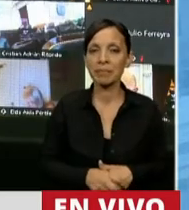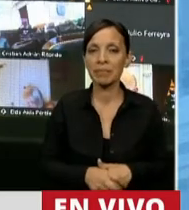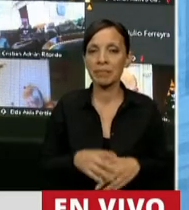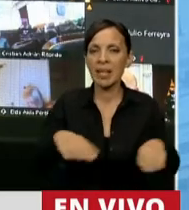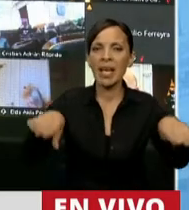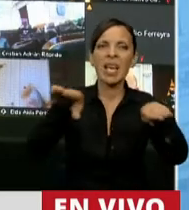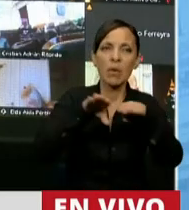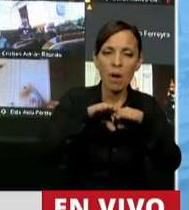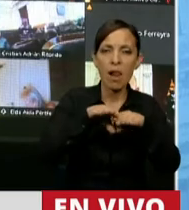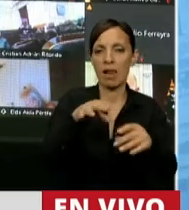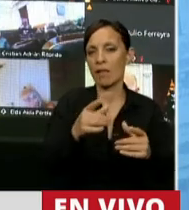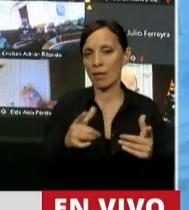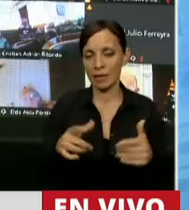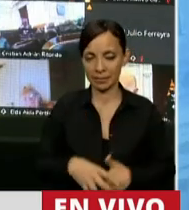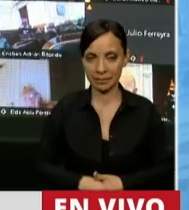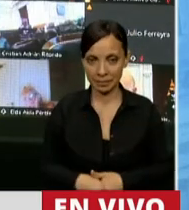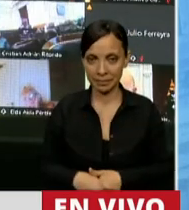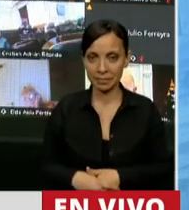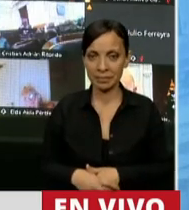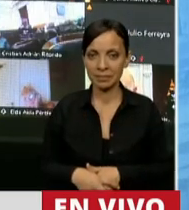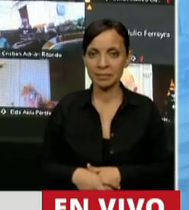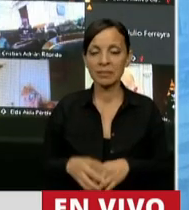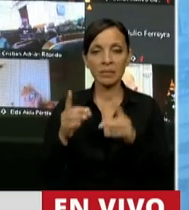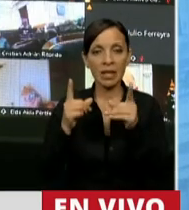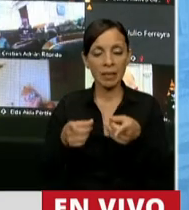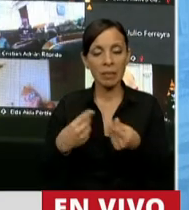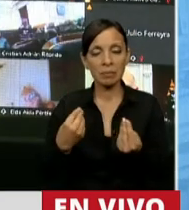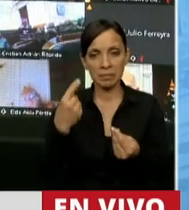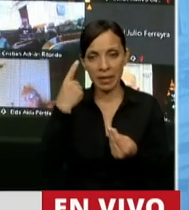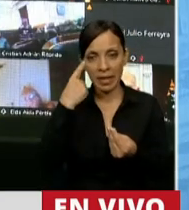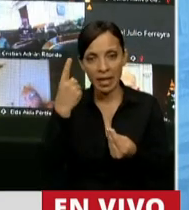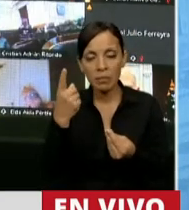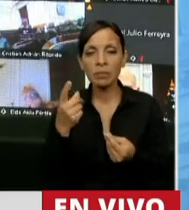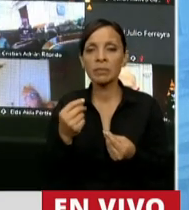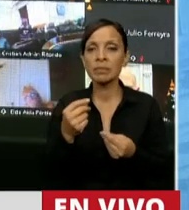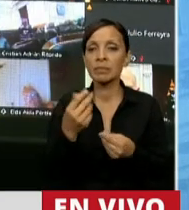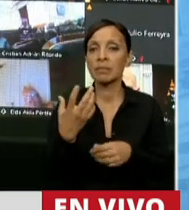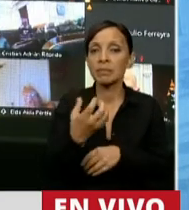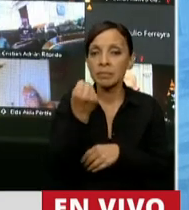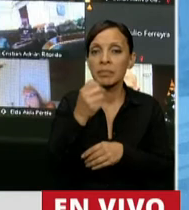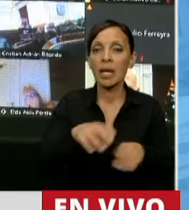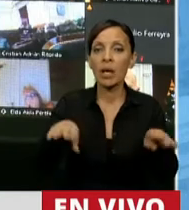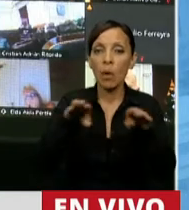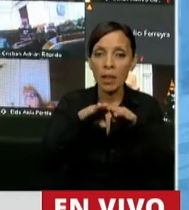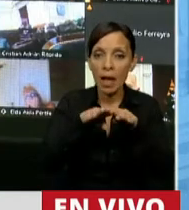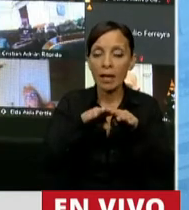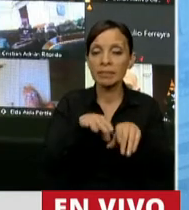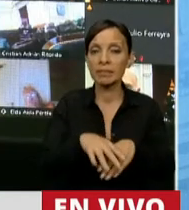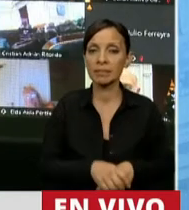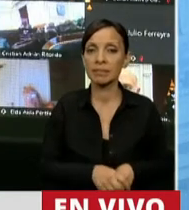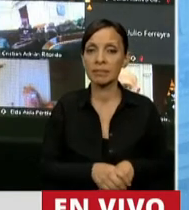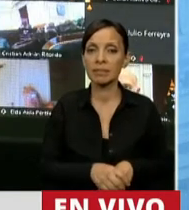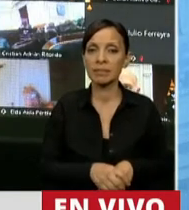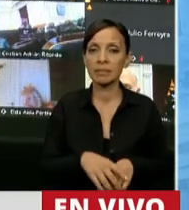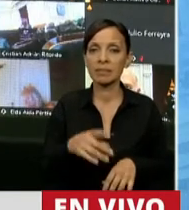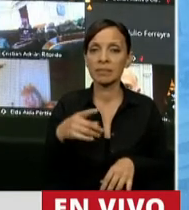equidad en todos sus pobladores. Y creemos que es importante para conseguir una igualdad de oportunidades que